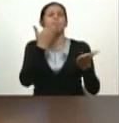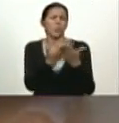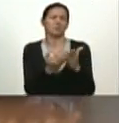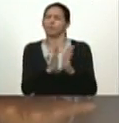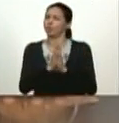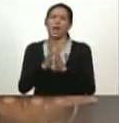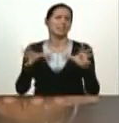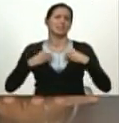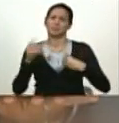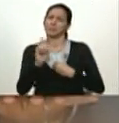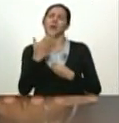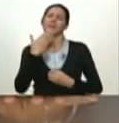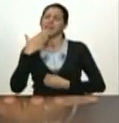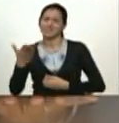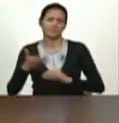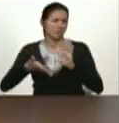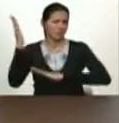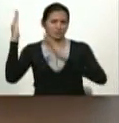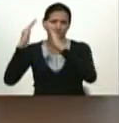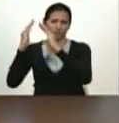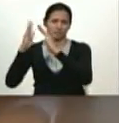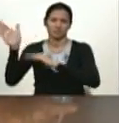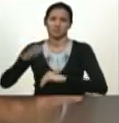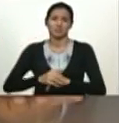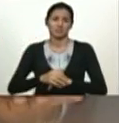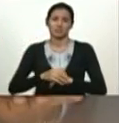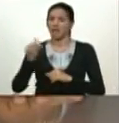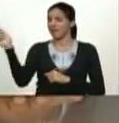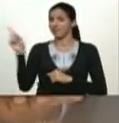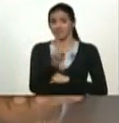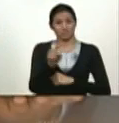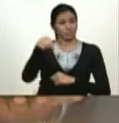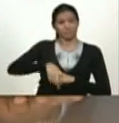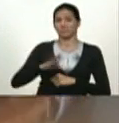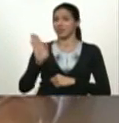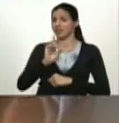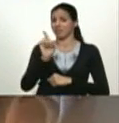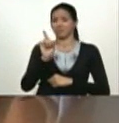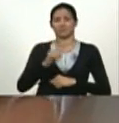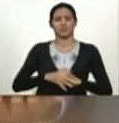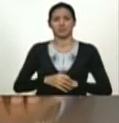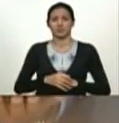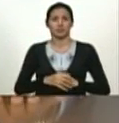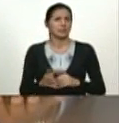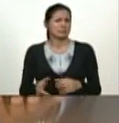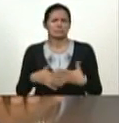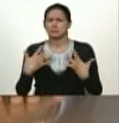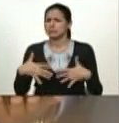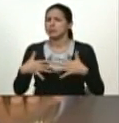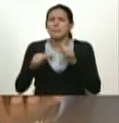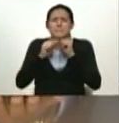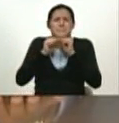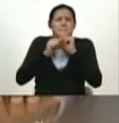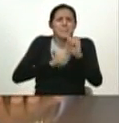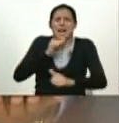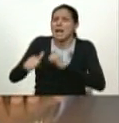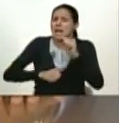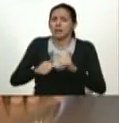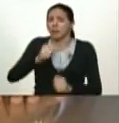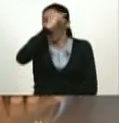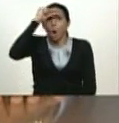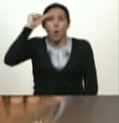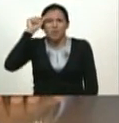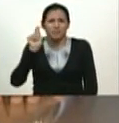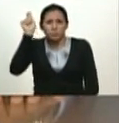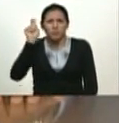casa Julio Borges eso no va por aquí no pasa sería un crimen Julio Borges no ha construido